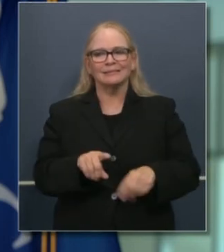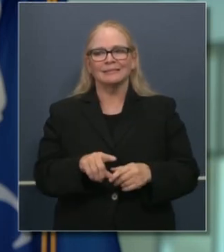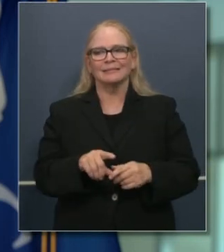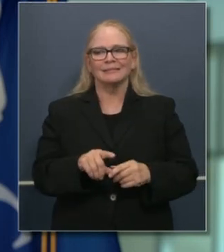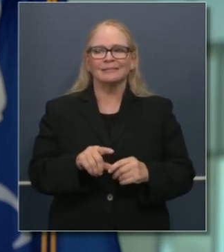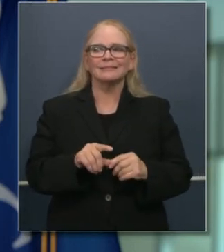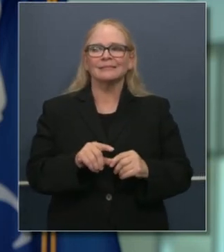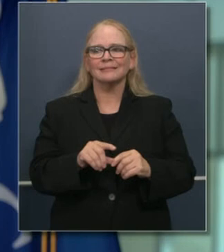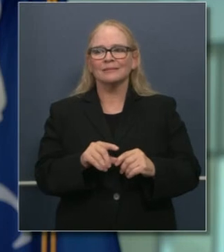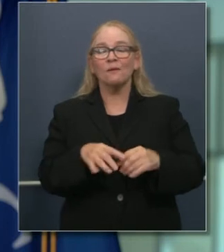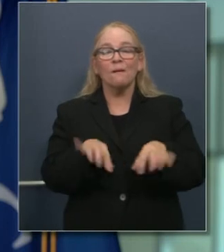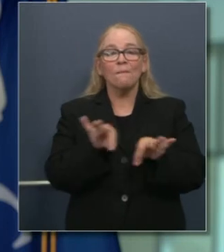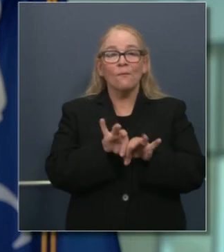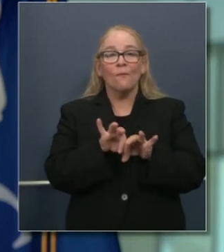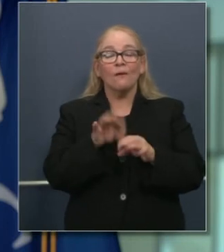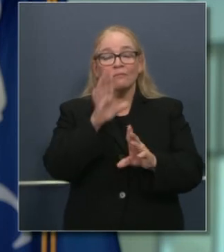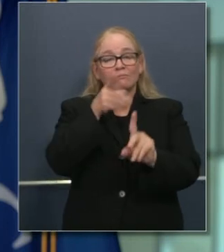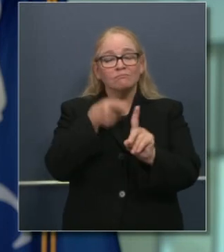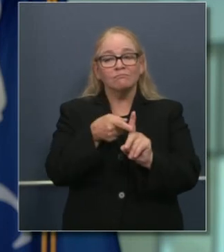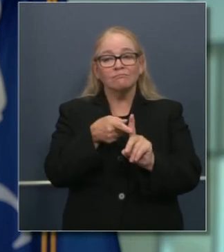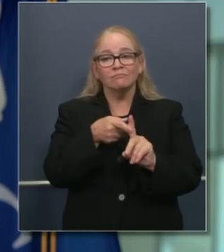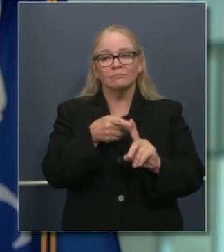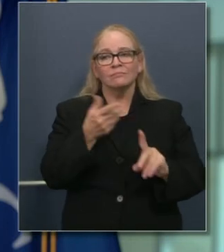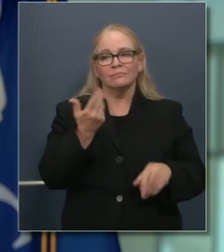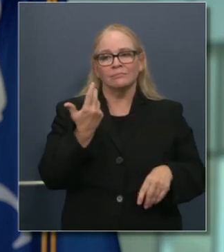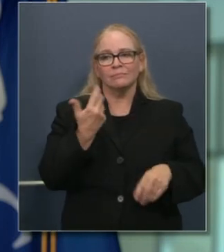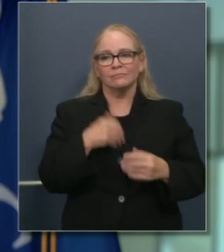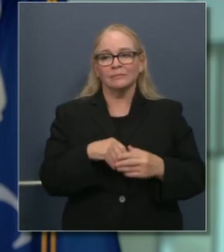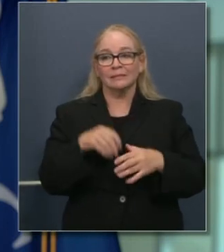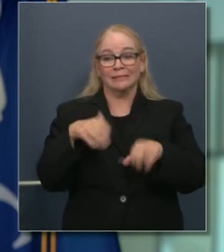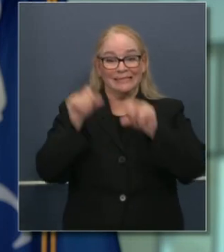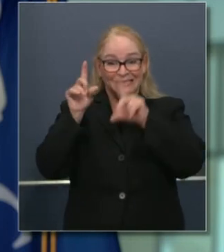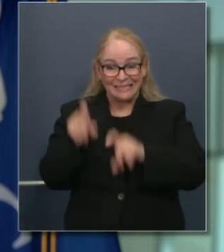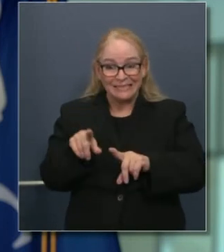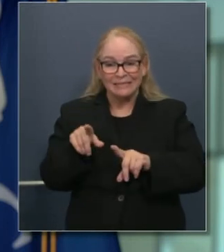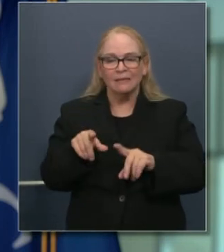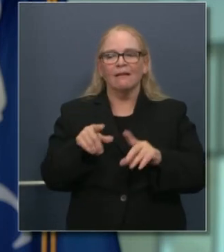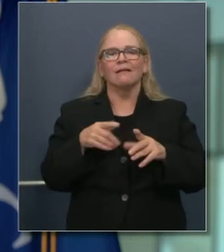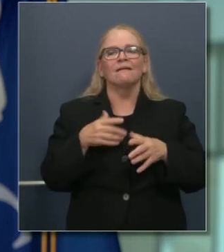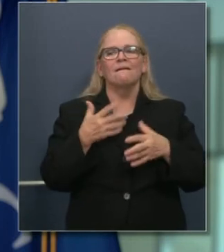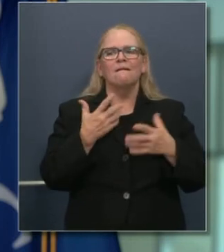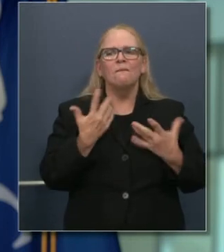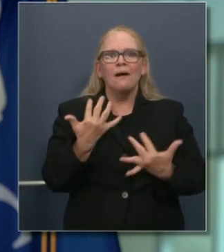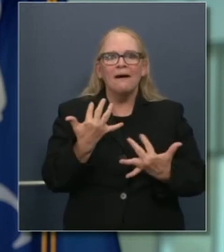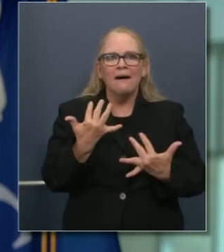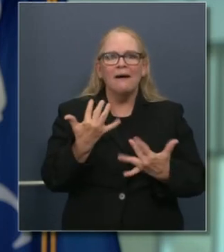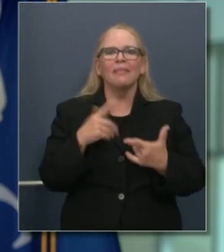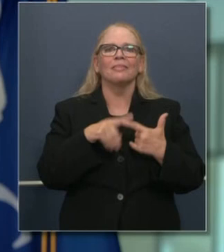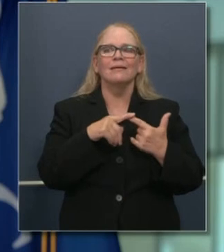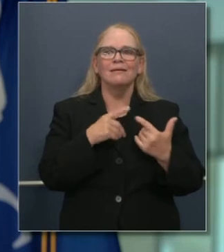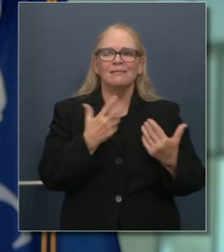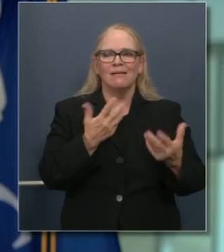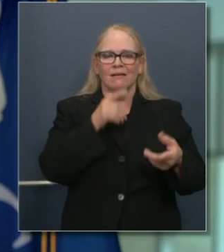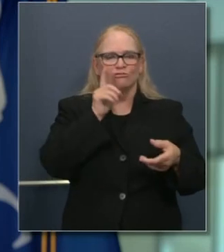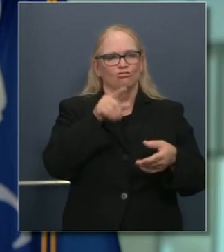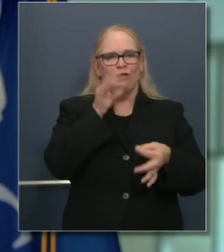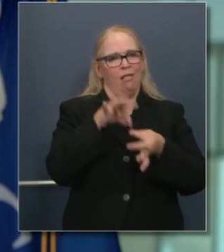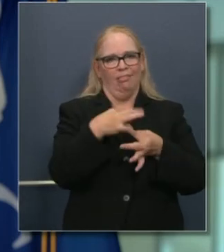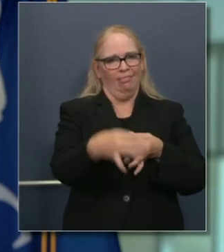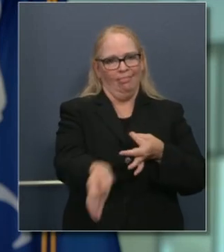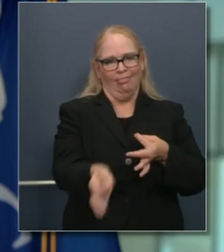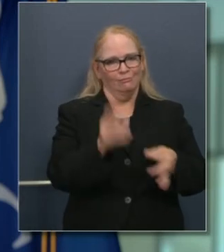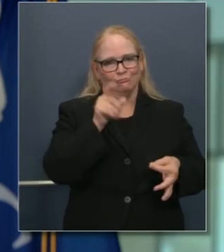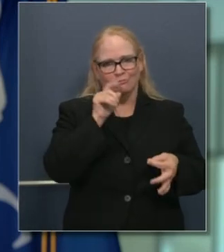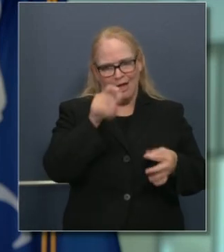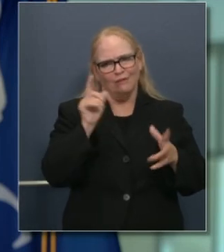seguir con esa responsabilidad, que es un punto que usted hizo en su pregunta, y eso es el retraso de tiempo para